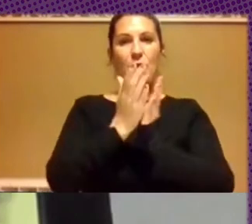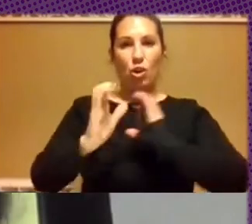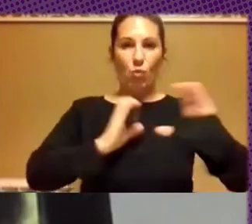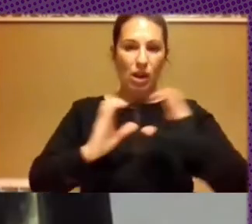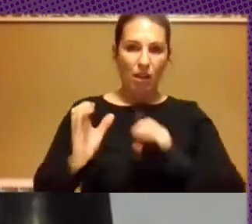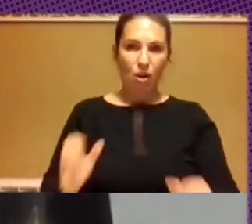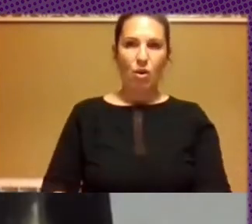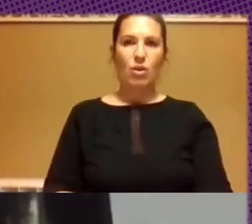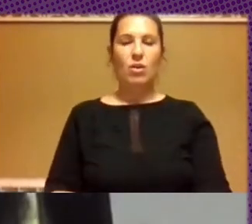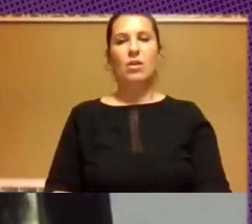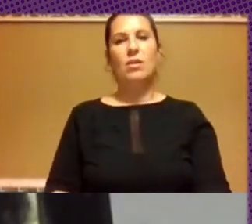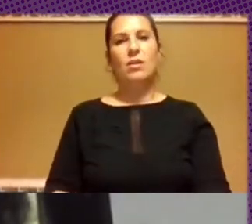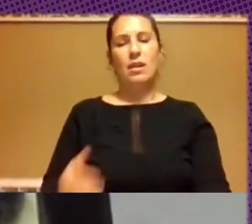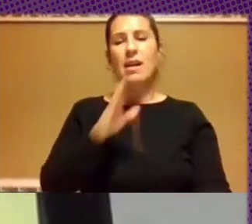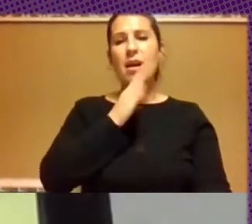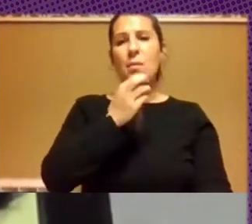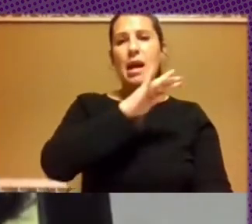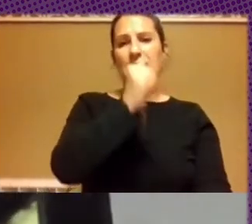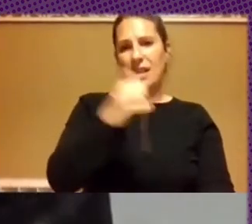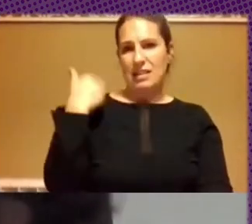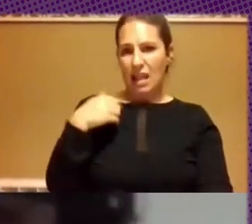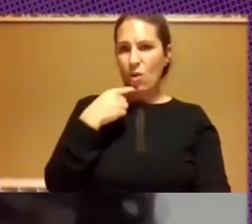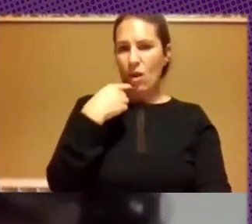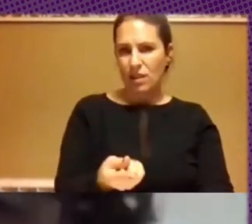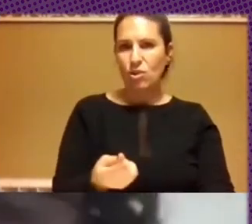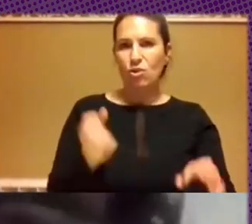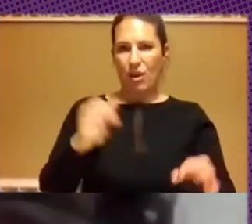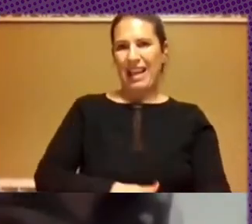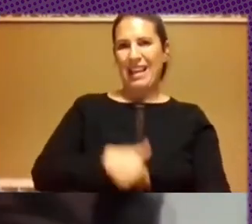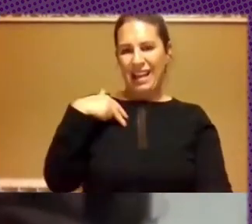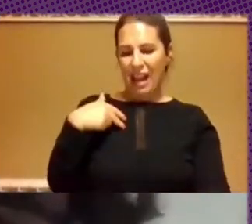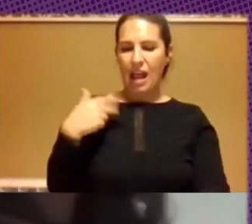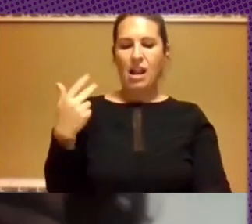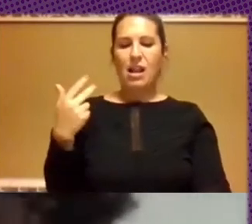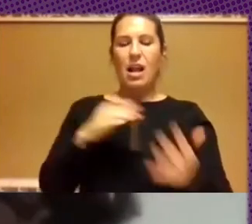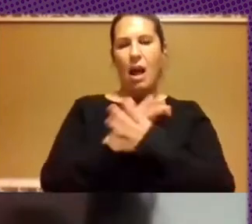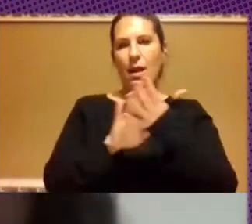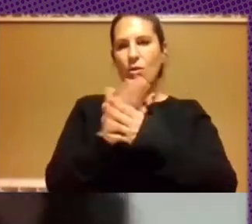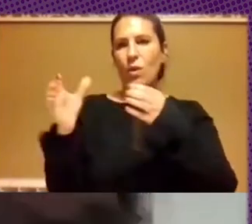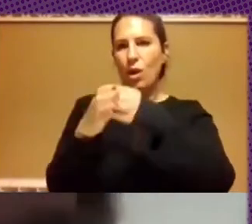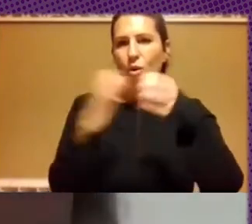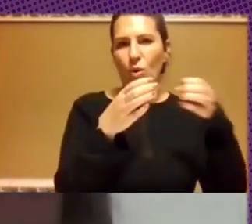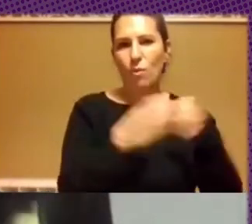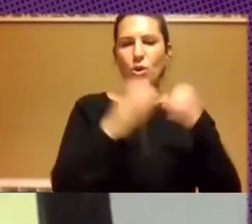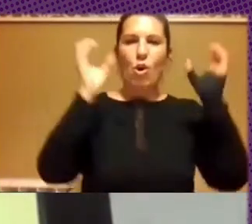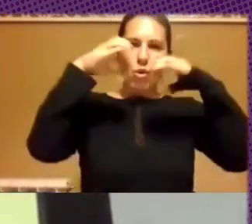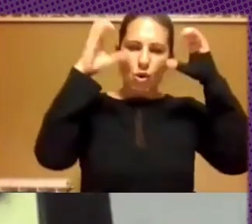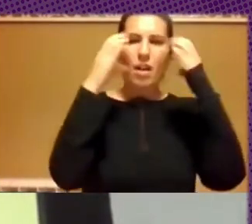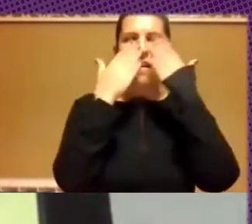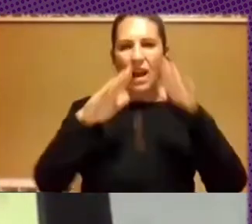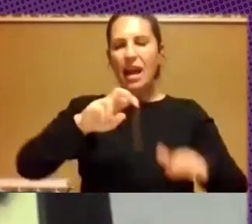Bea referenció en términos globales a los grupos Google, Facebook y demás,